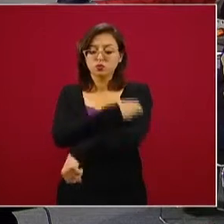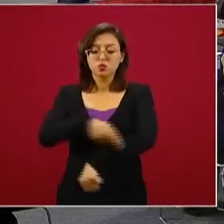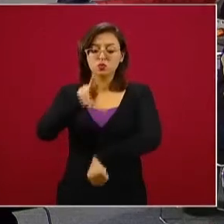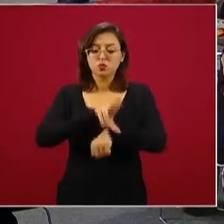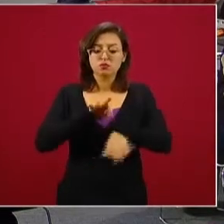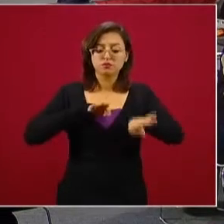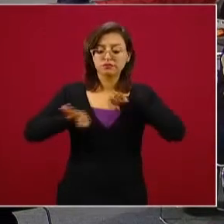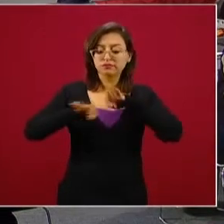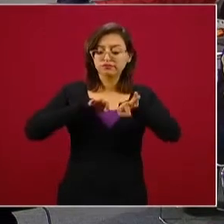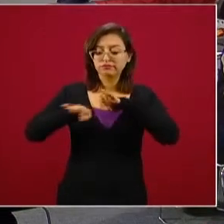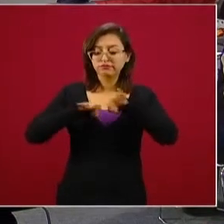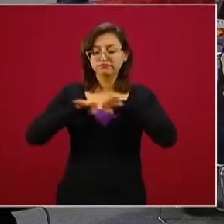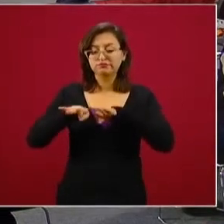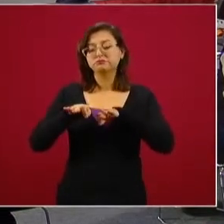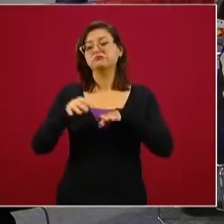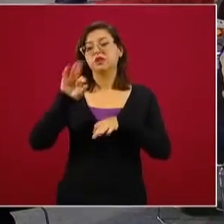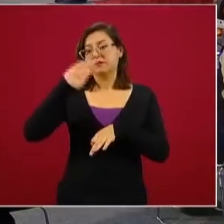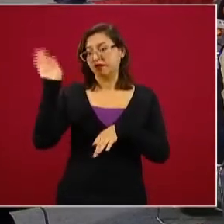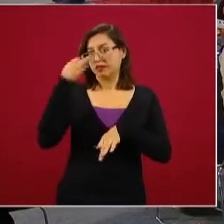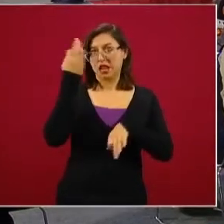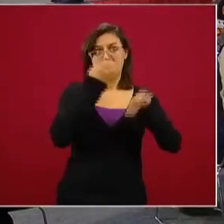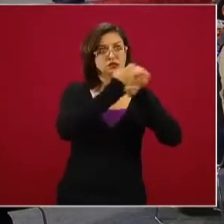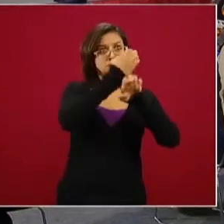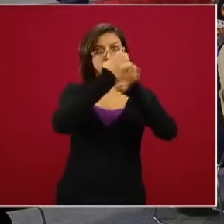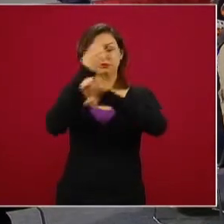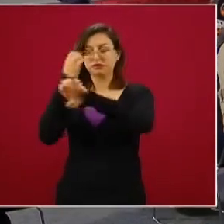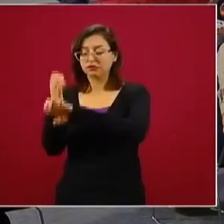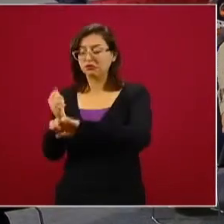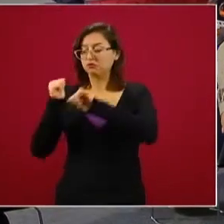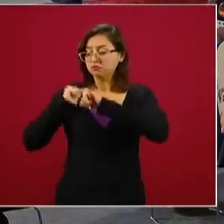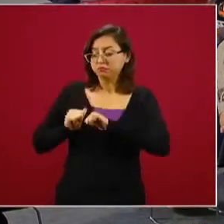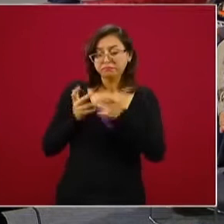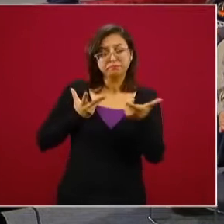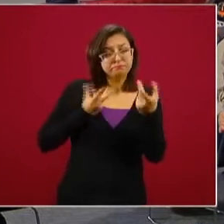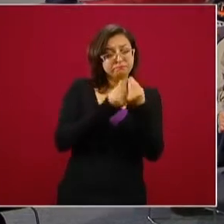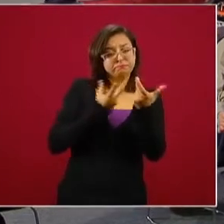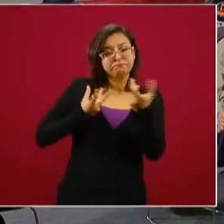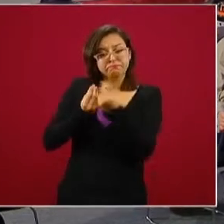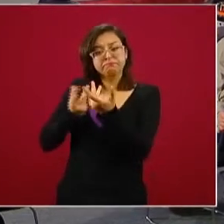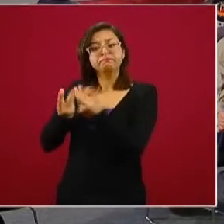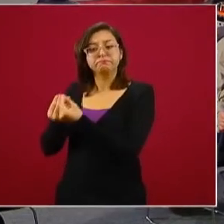los estados, con las autoridades locales, hay